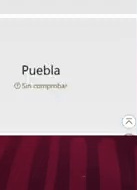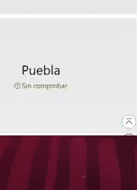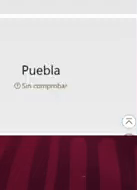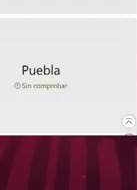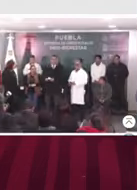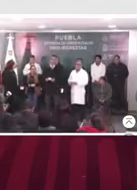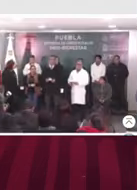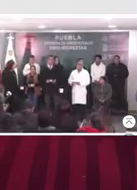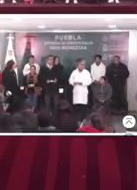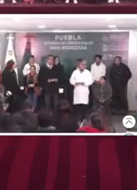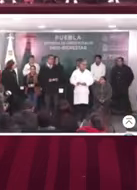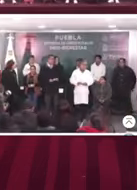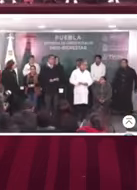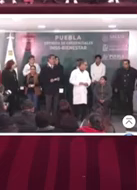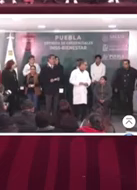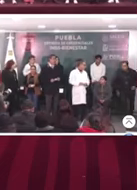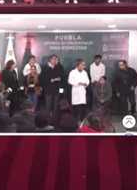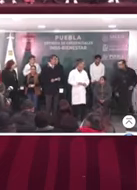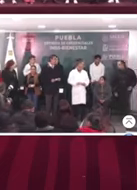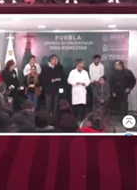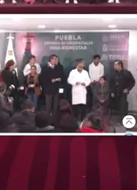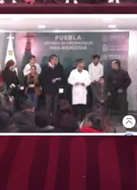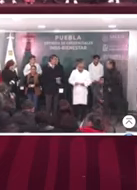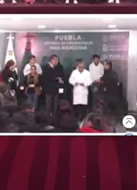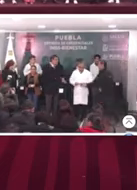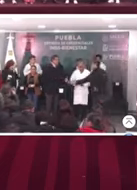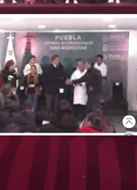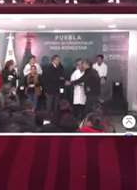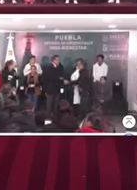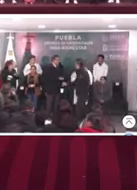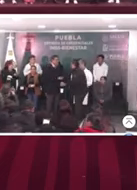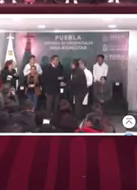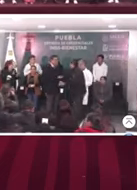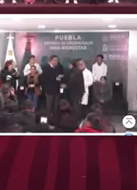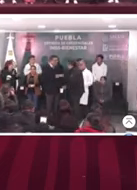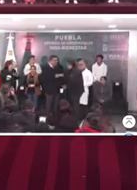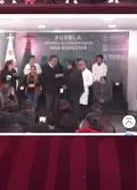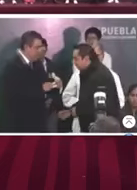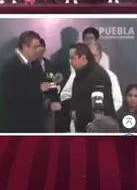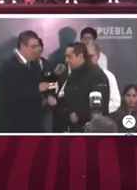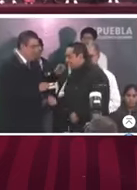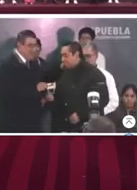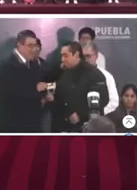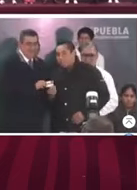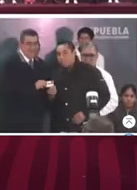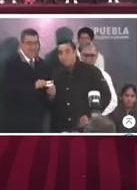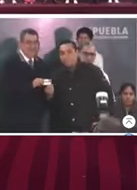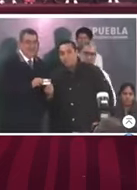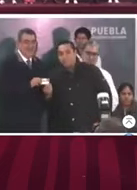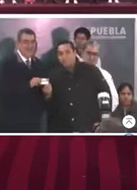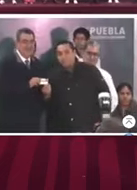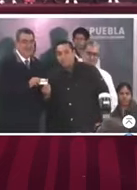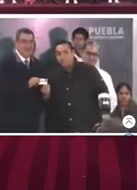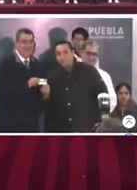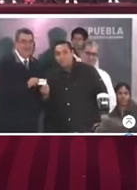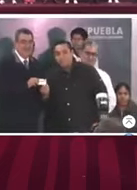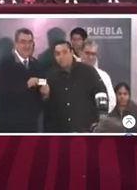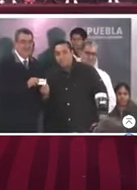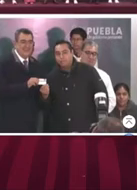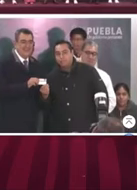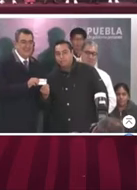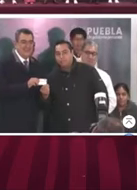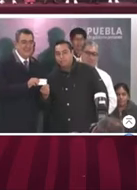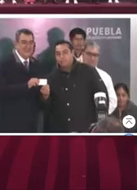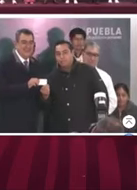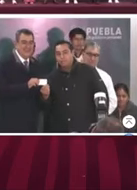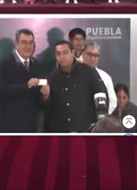coordinadores de programas sociales de bienestar, que nos han estado ayudando mucho, y también desde luego los secretarios de salud. También veíamos por ahí